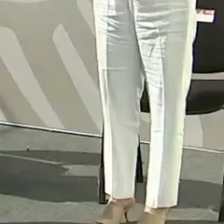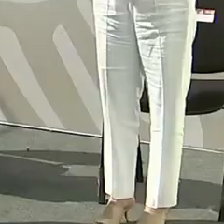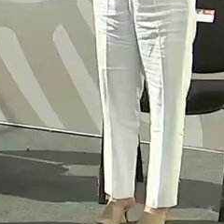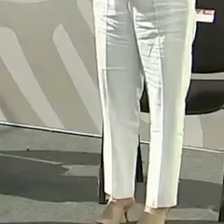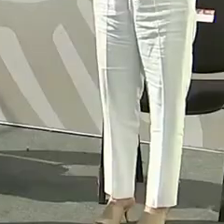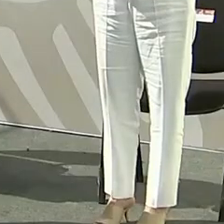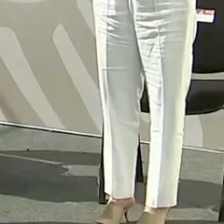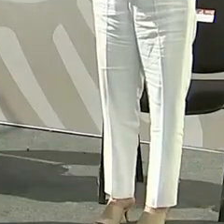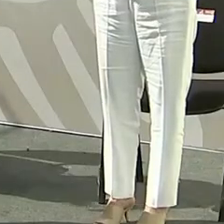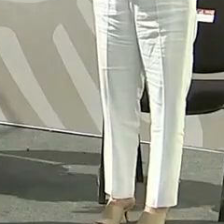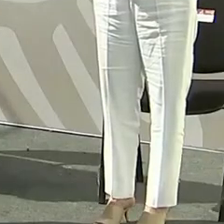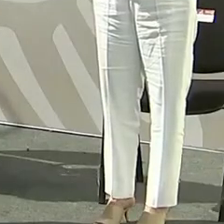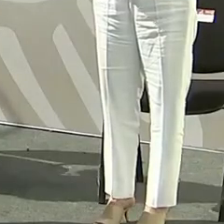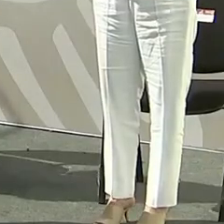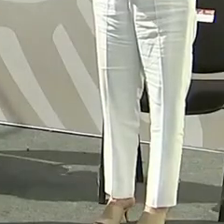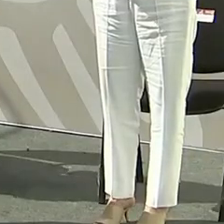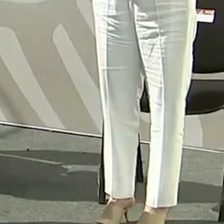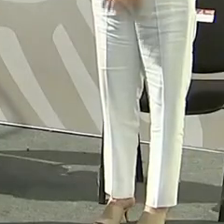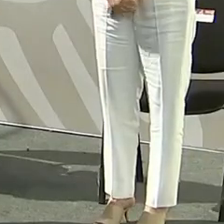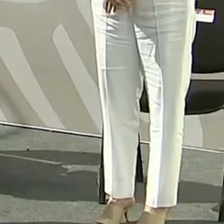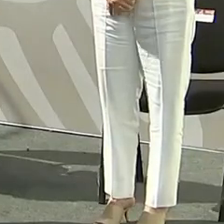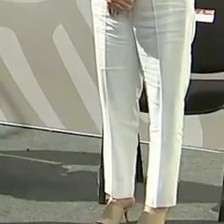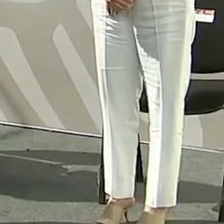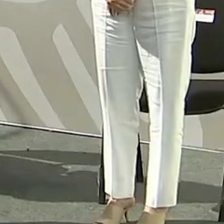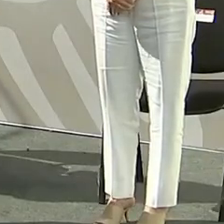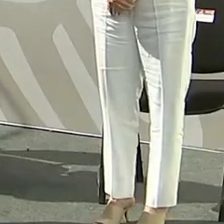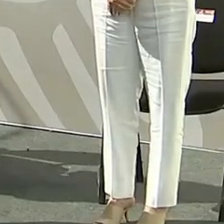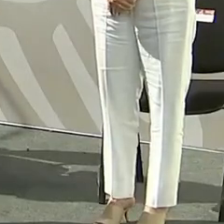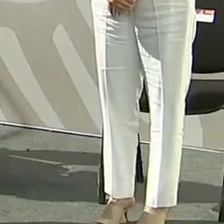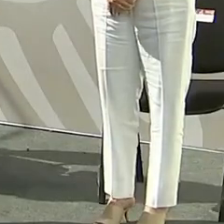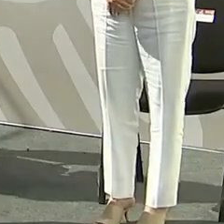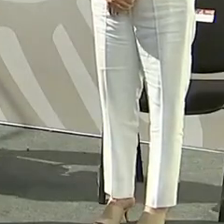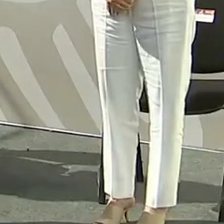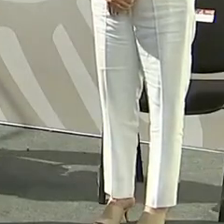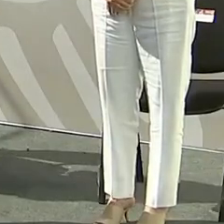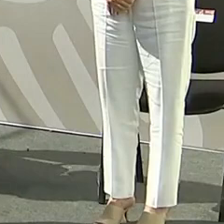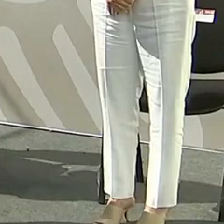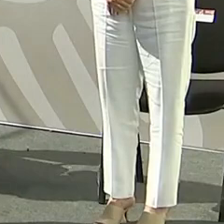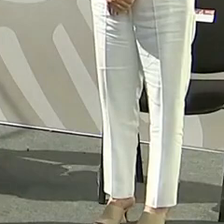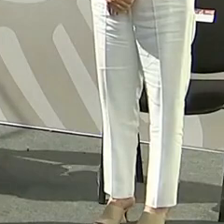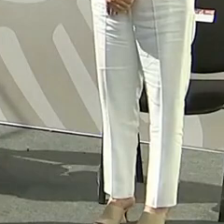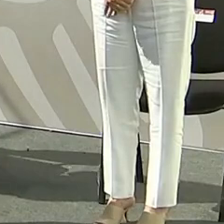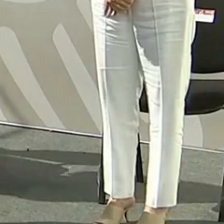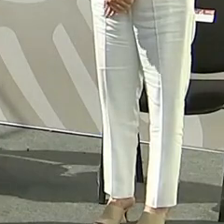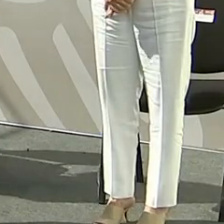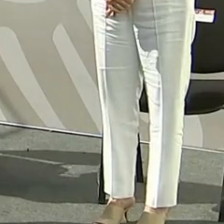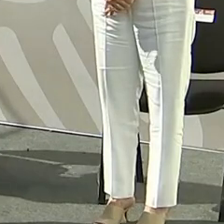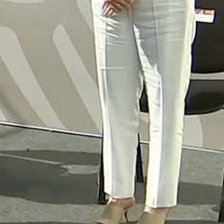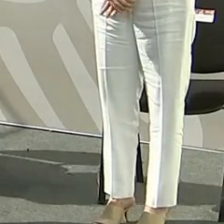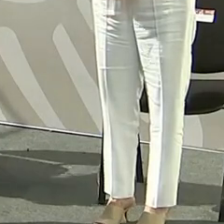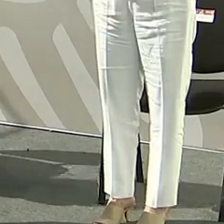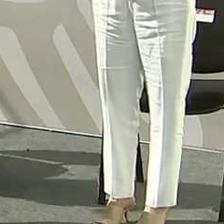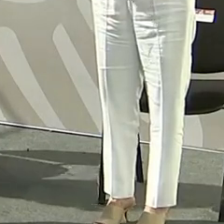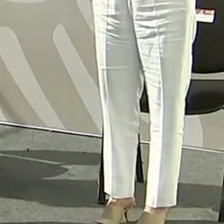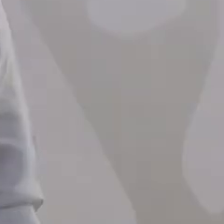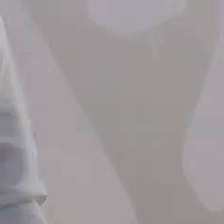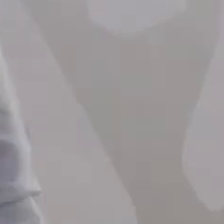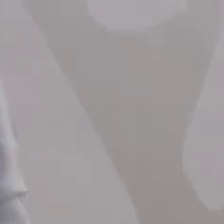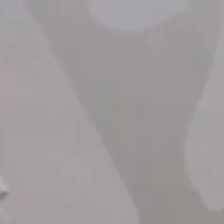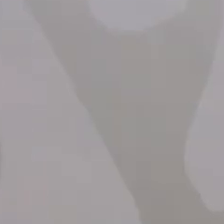El coordinador de asesores de la Oficina de la Gubernatura del Estado de Morelos, Víctor Mercado Salgado.